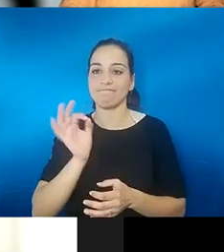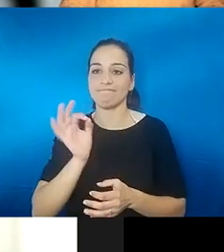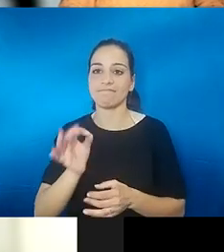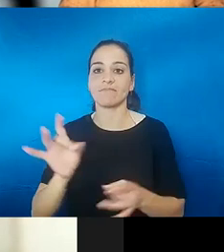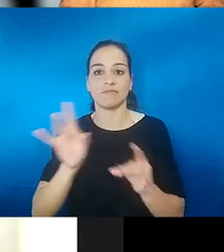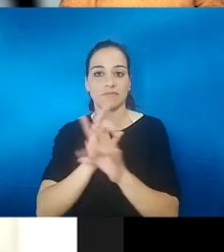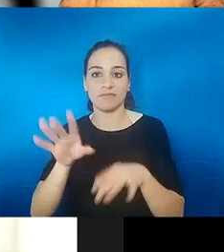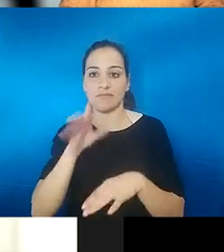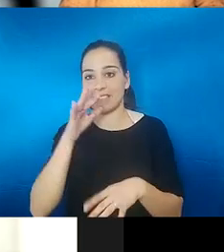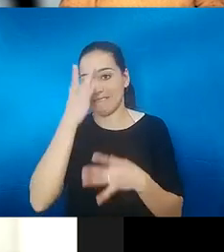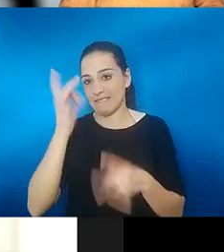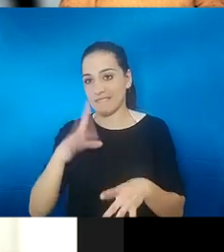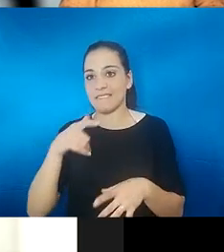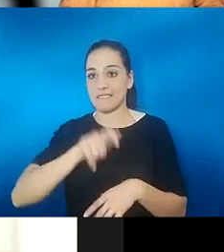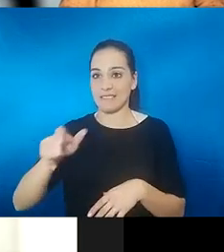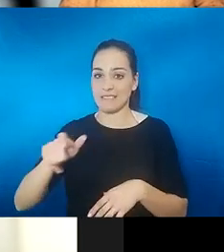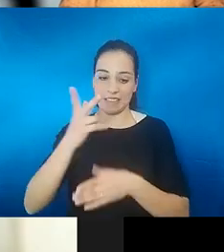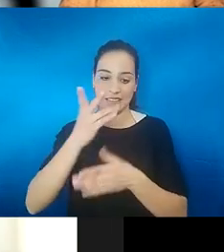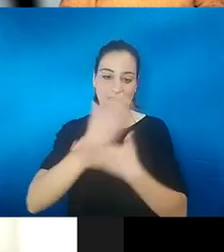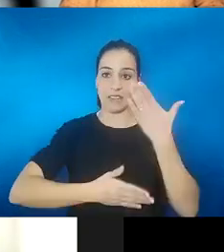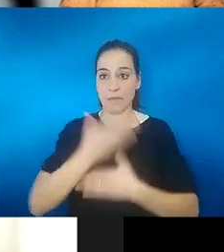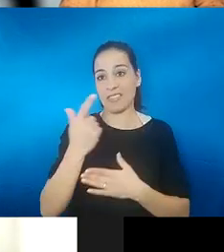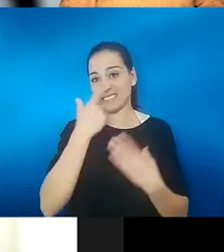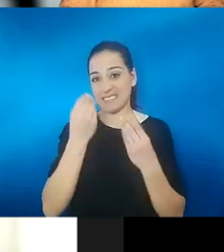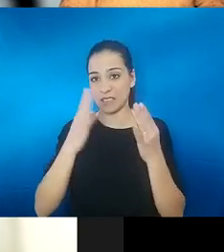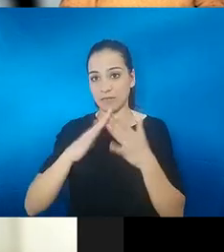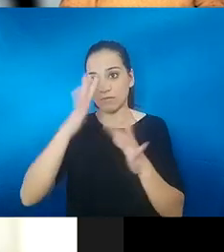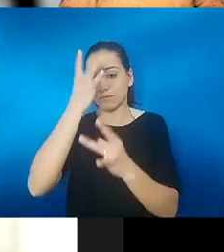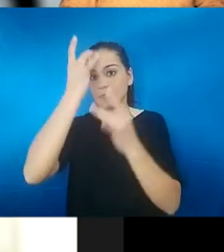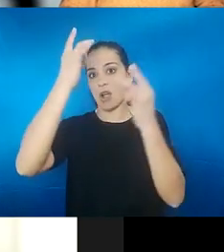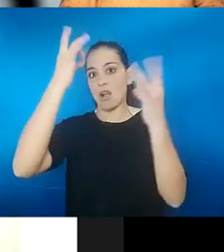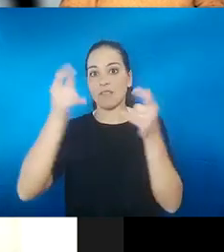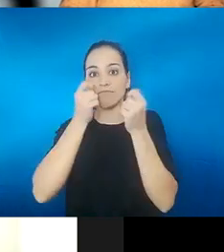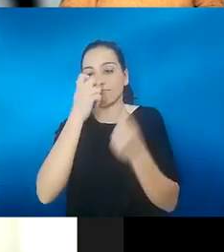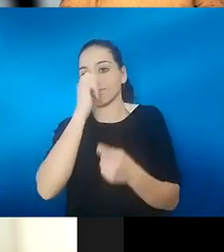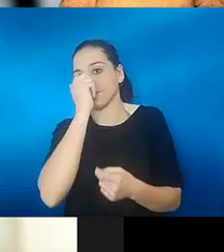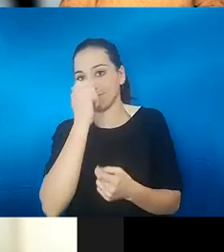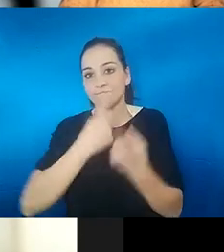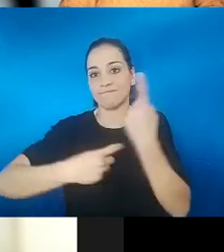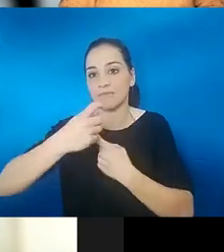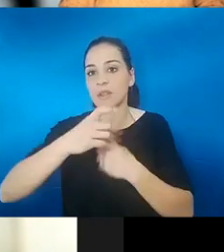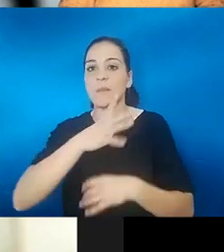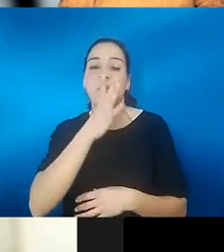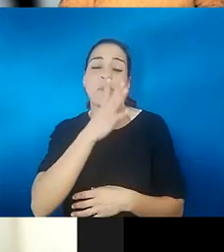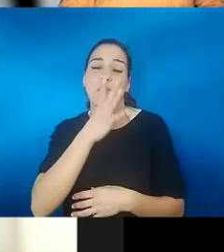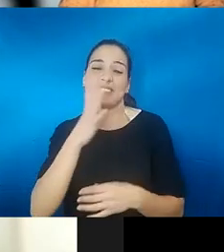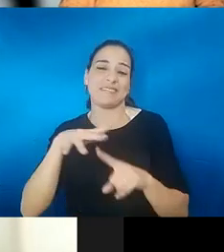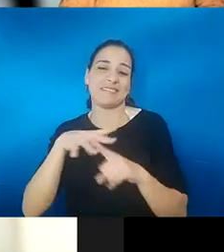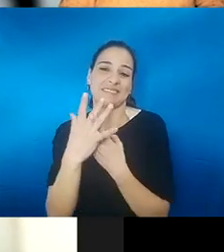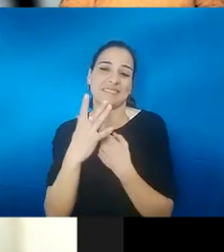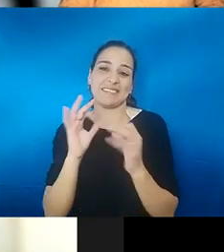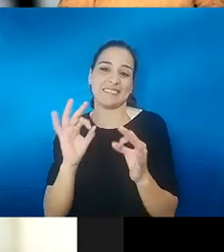interesaron un poco por esta discapacidad, pero era sobre todo por el amarillismo. Era sobre todo saber las